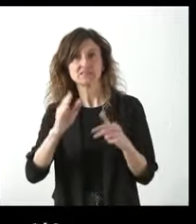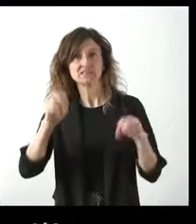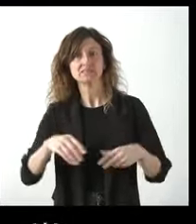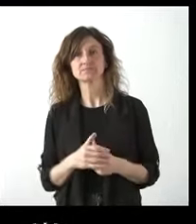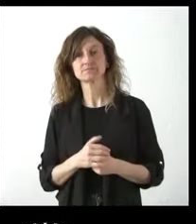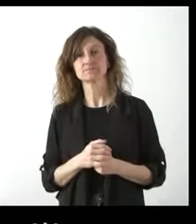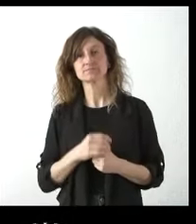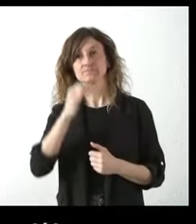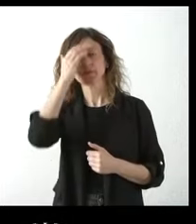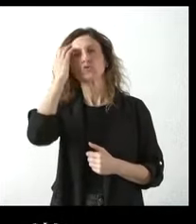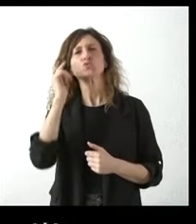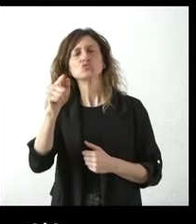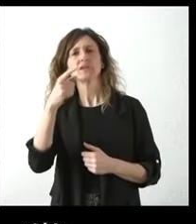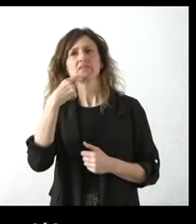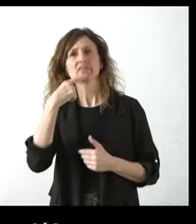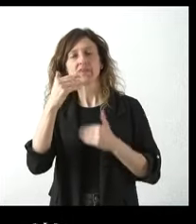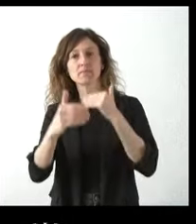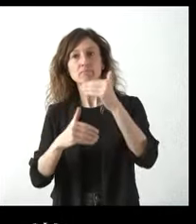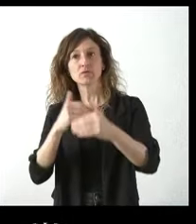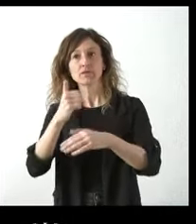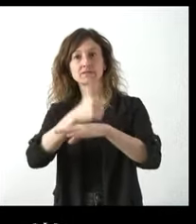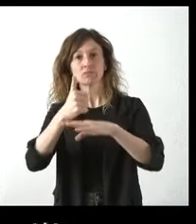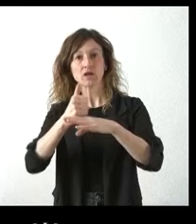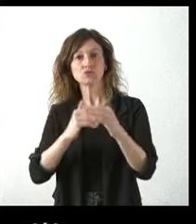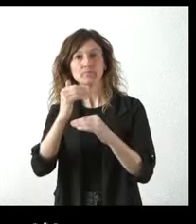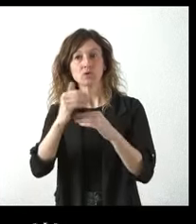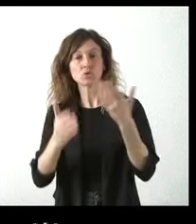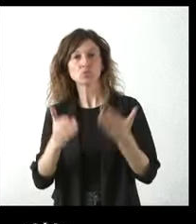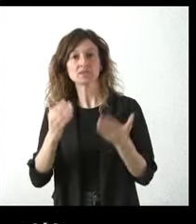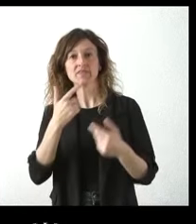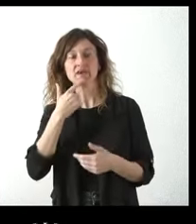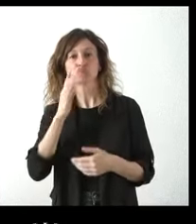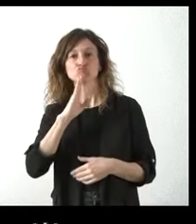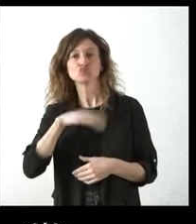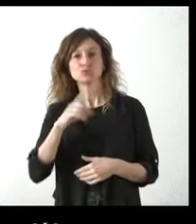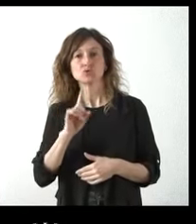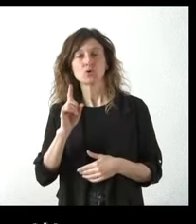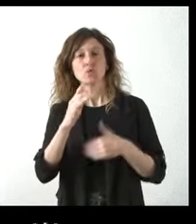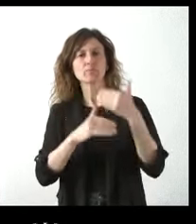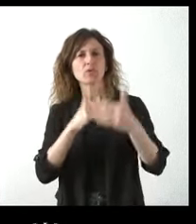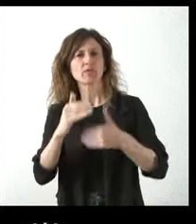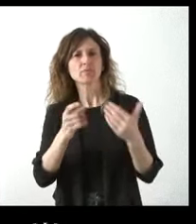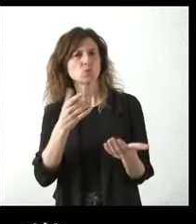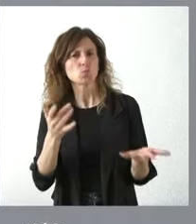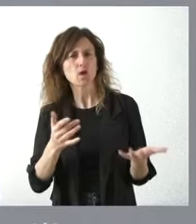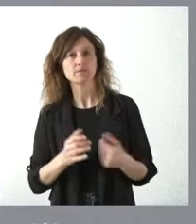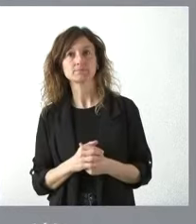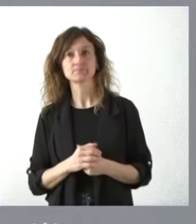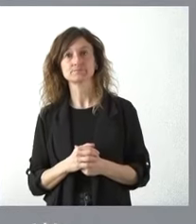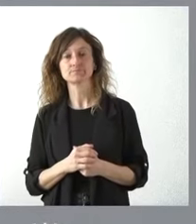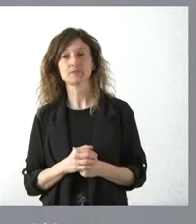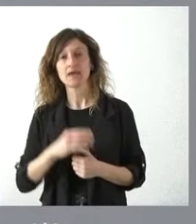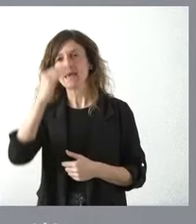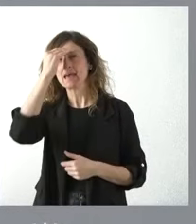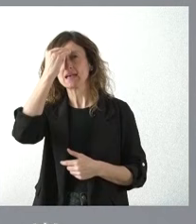procedimiento al que hacía alusión el Tribunal Superior de Justicia que no es adecuado ¿qué procedimiento era? Pues creo